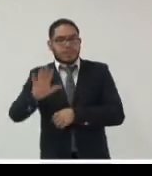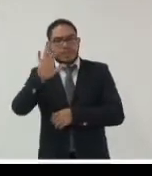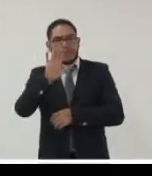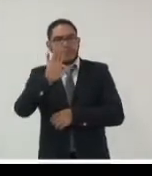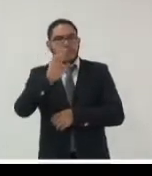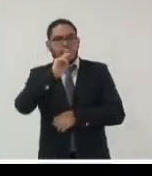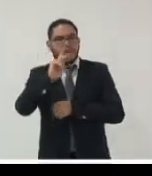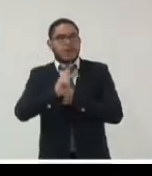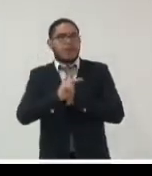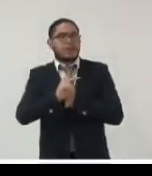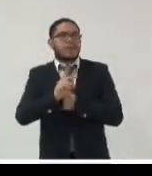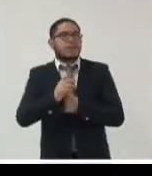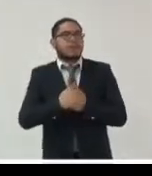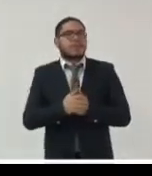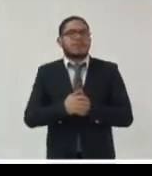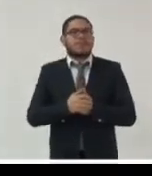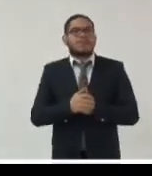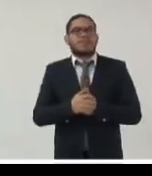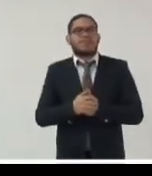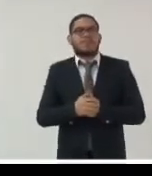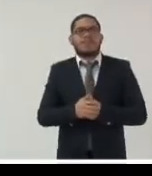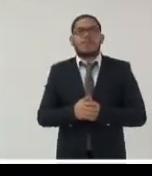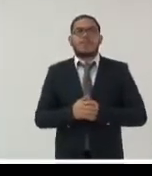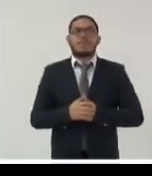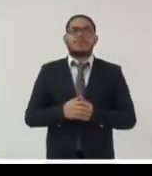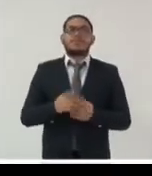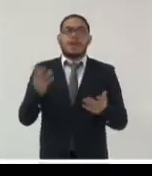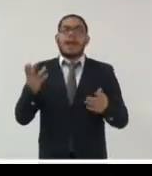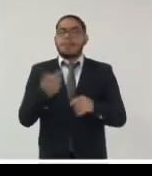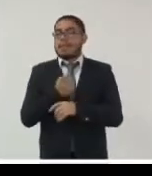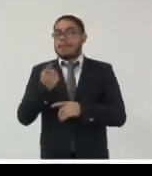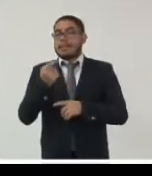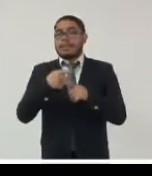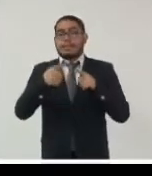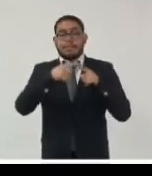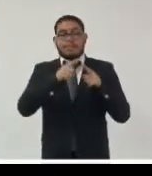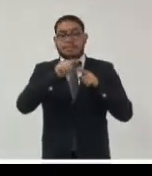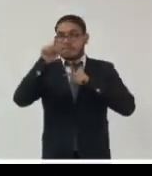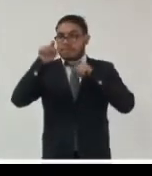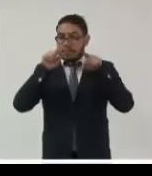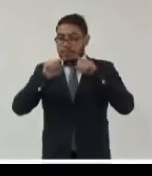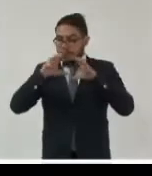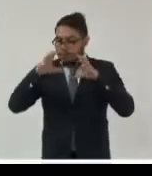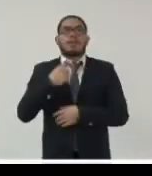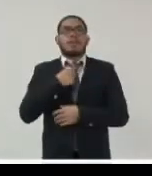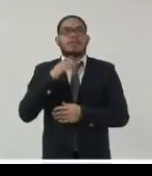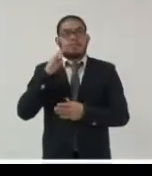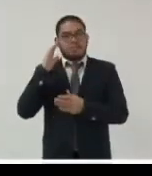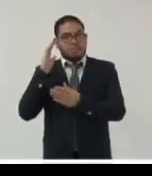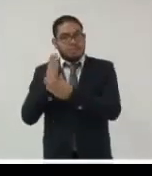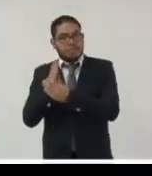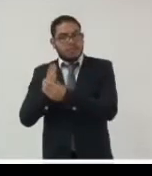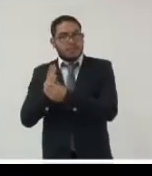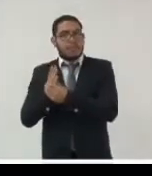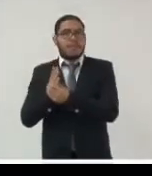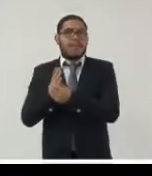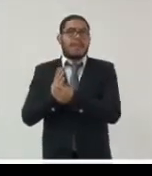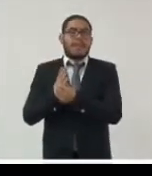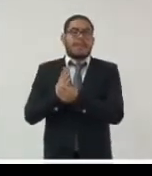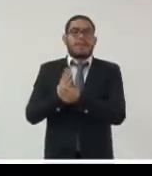así pues en todo el mundo ha pasado por en todas las partes un un repositorio